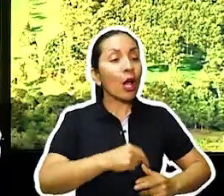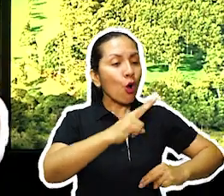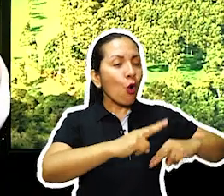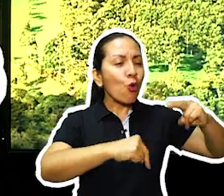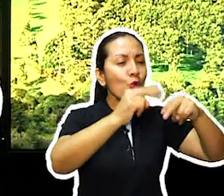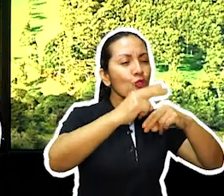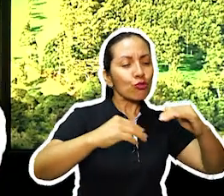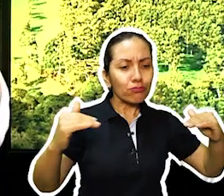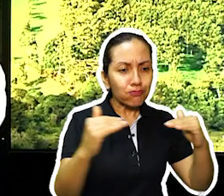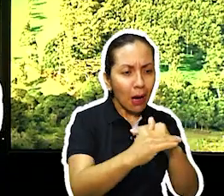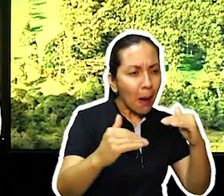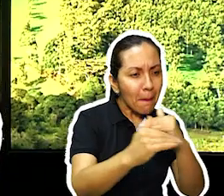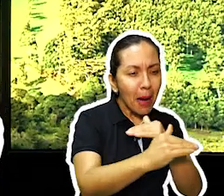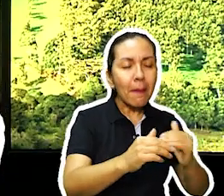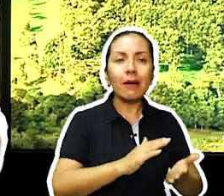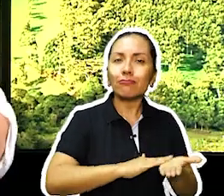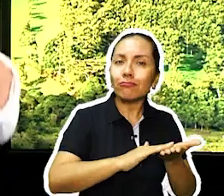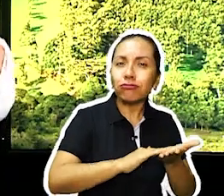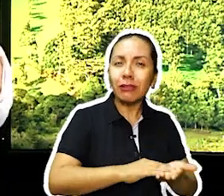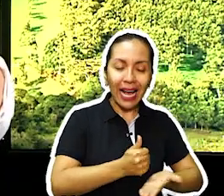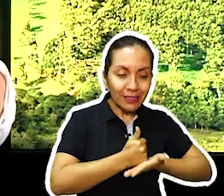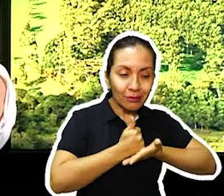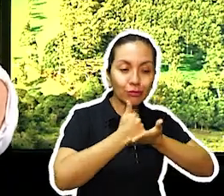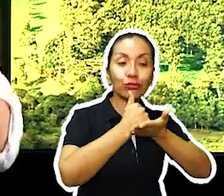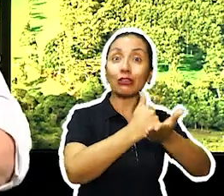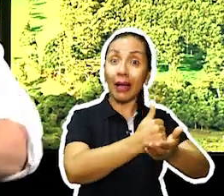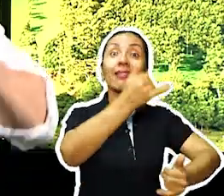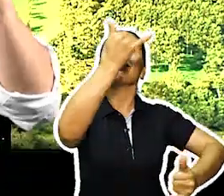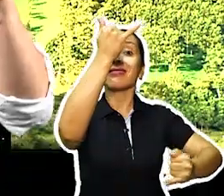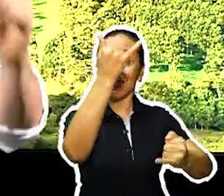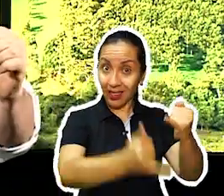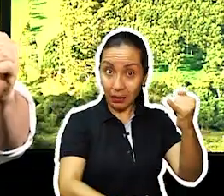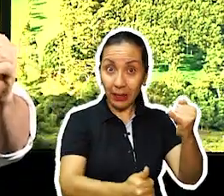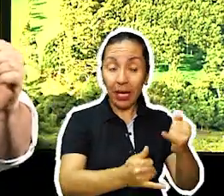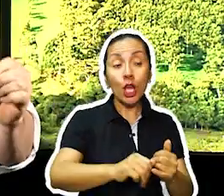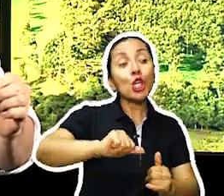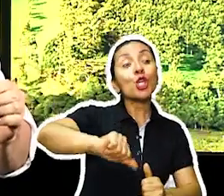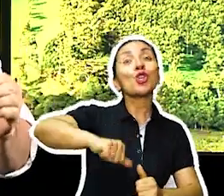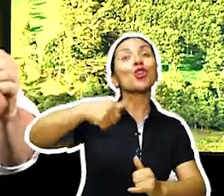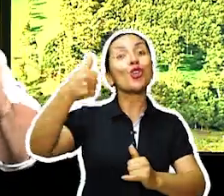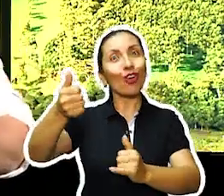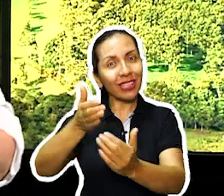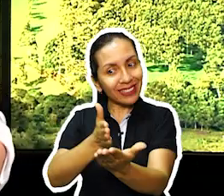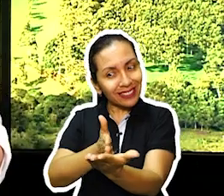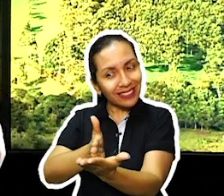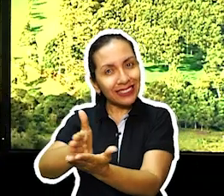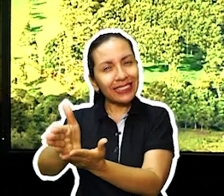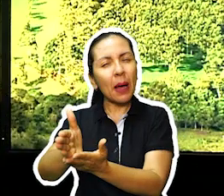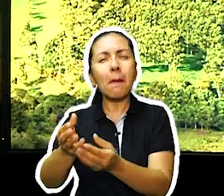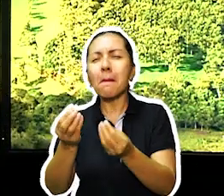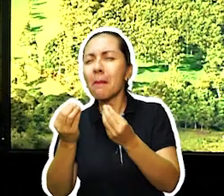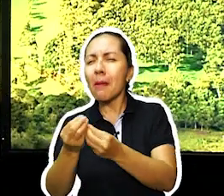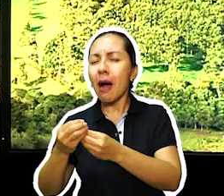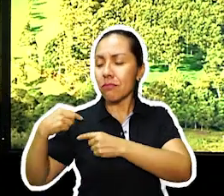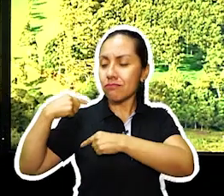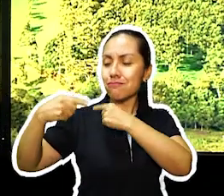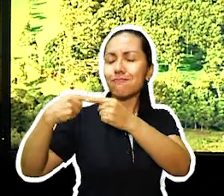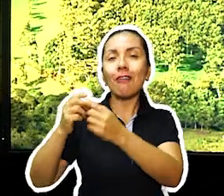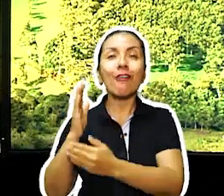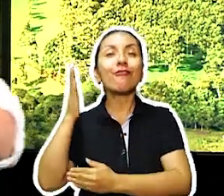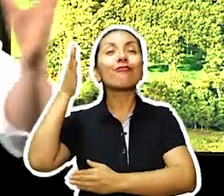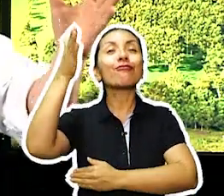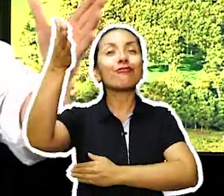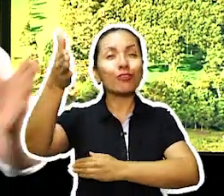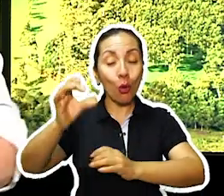todas las obras de infraestructura, seguirlas avanzando, terminando las que correspondan y dejando avanzadas para que las próximas